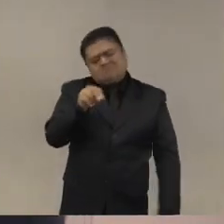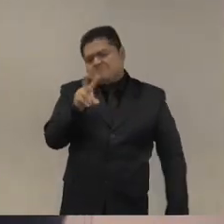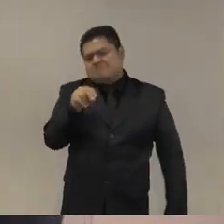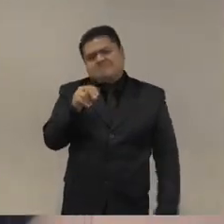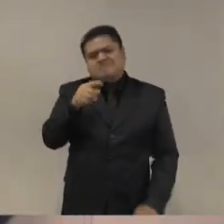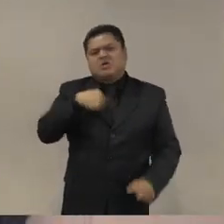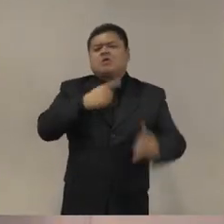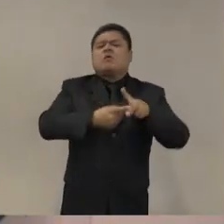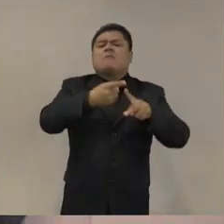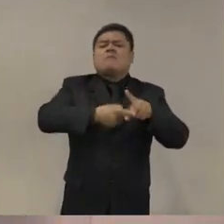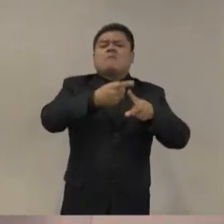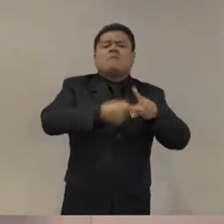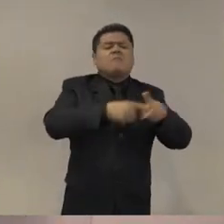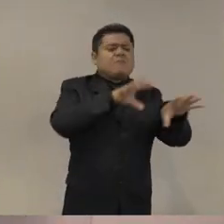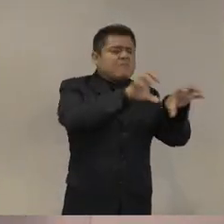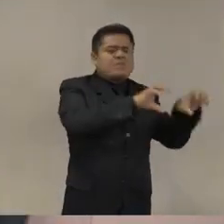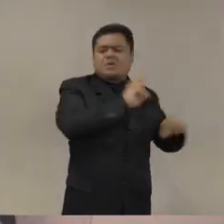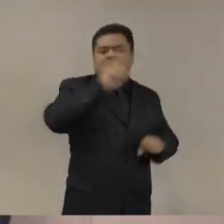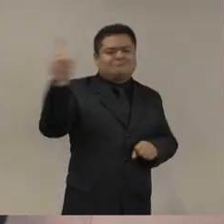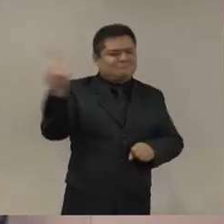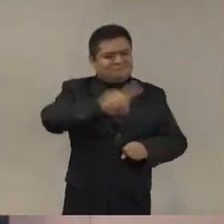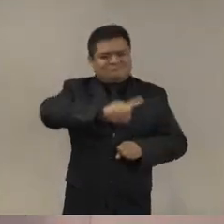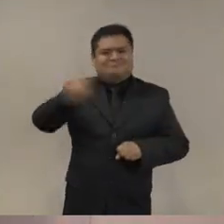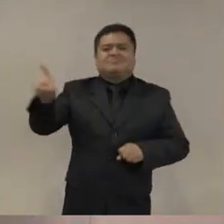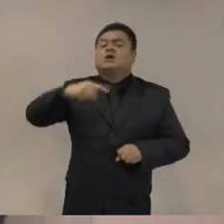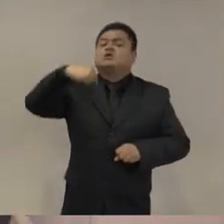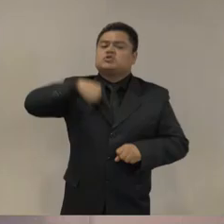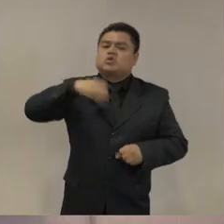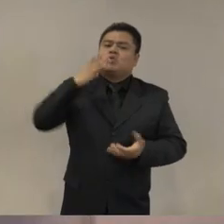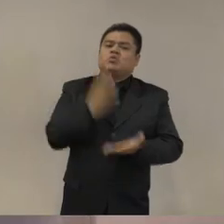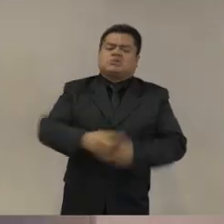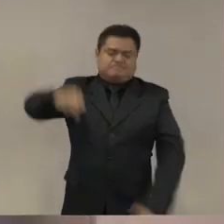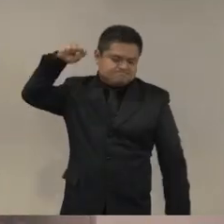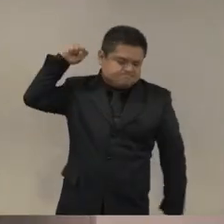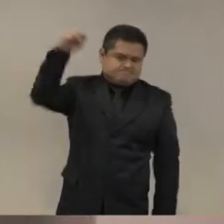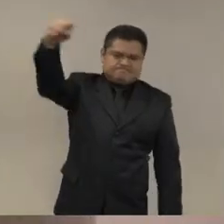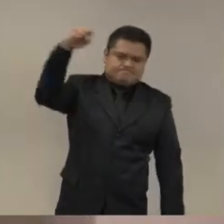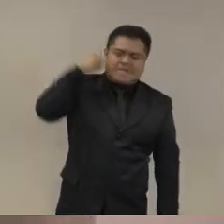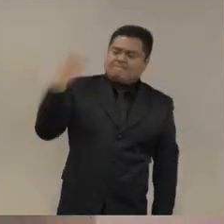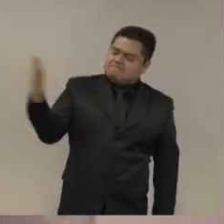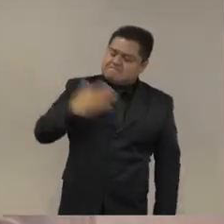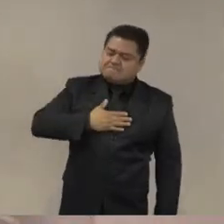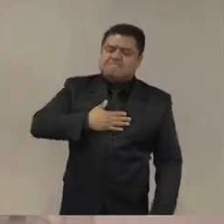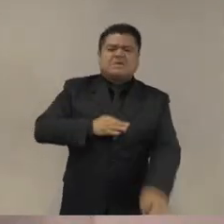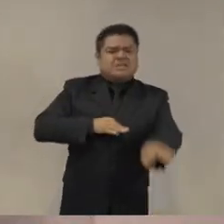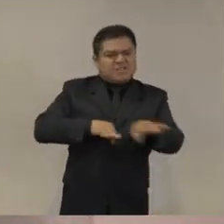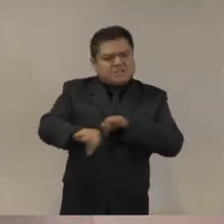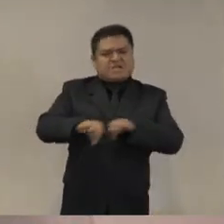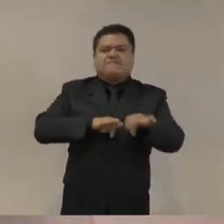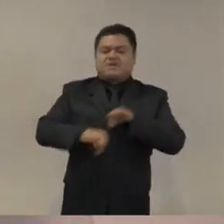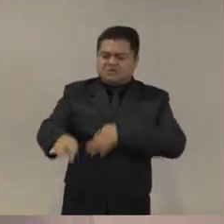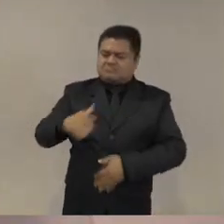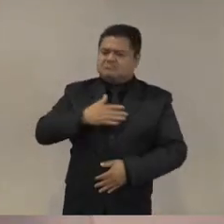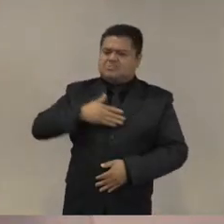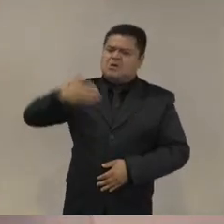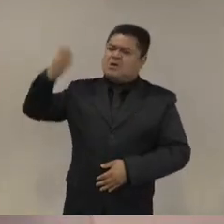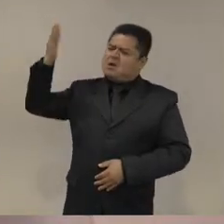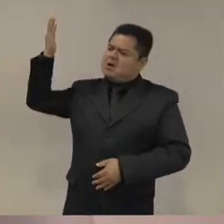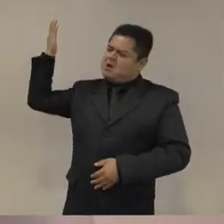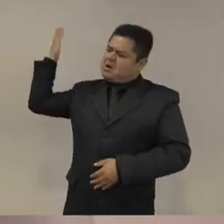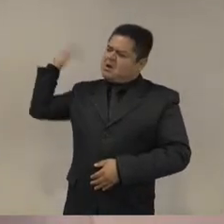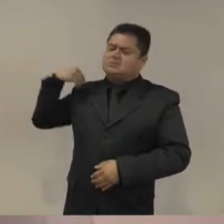yo soy una activista a eso me dedico y a eso me he dedicado desde que en